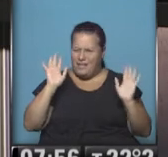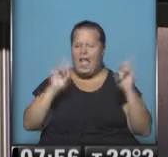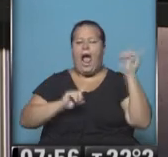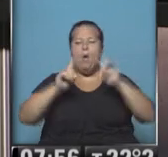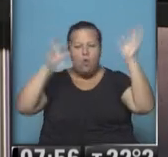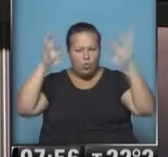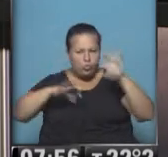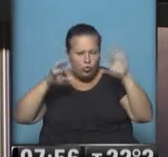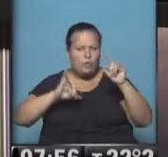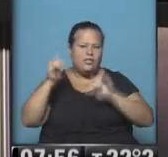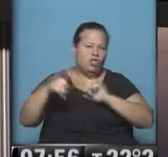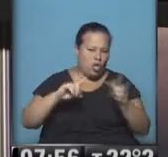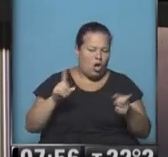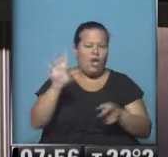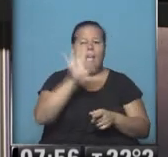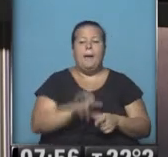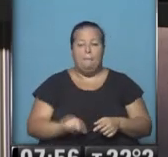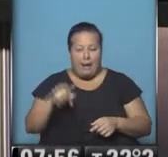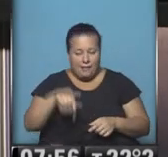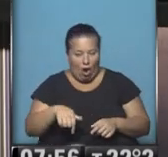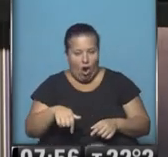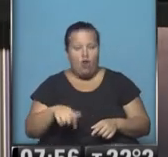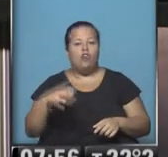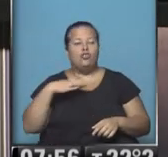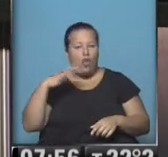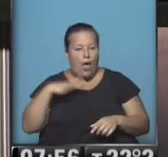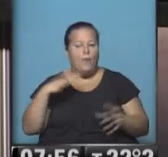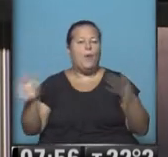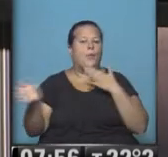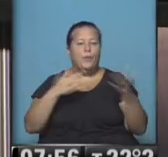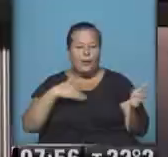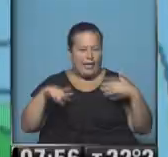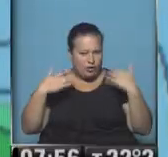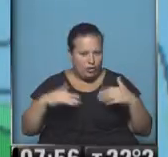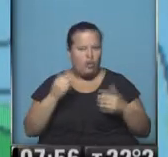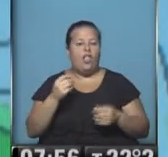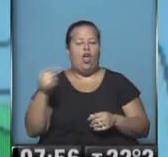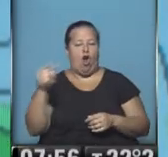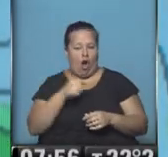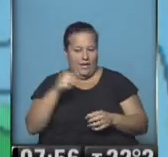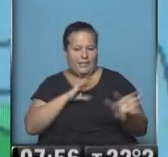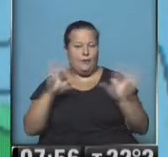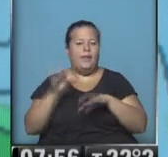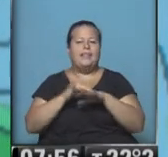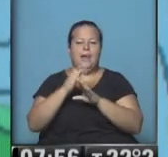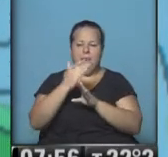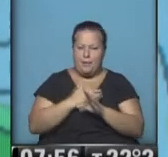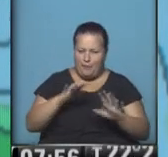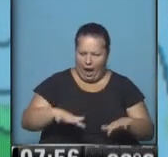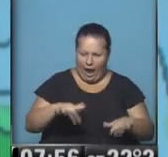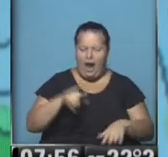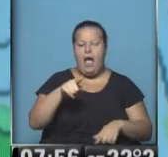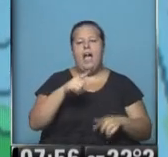algunos chaparrones en forma dispersa. Y en la región patagónica sigue soplando viento muy fuerte del sector oeste, baja sensación térmica entonces,